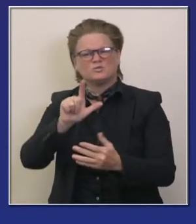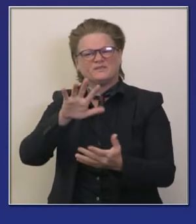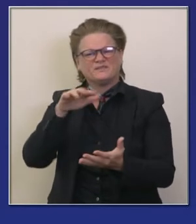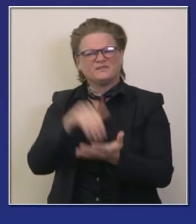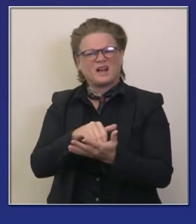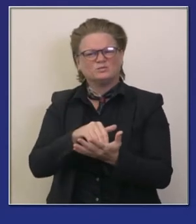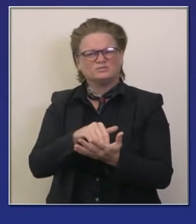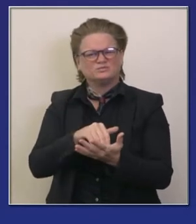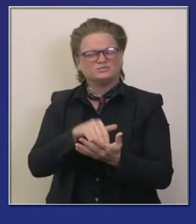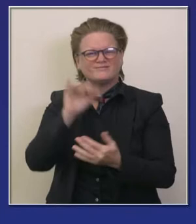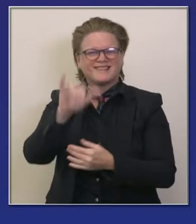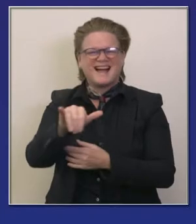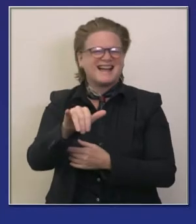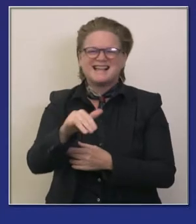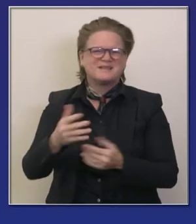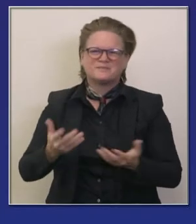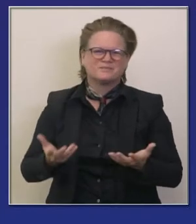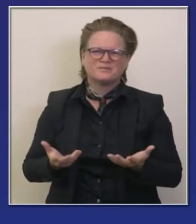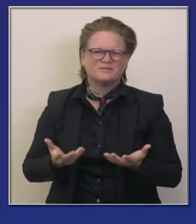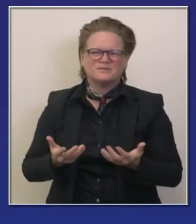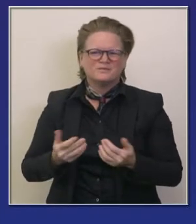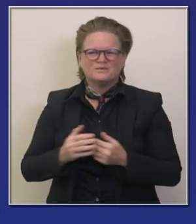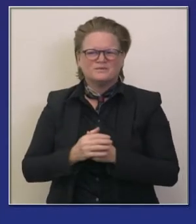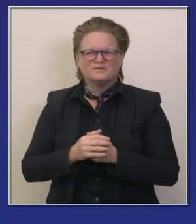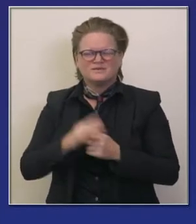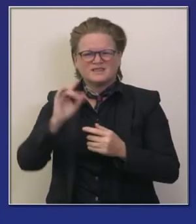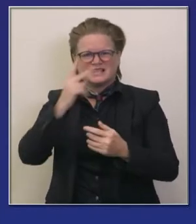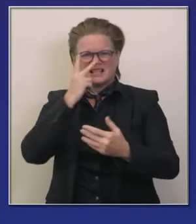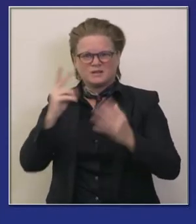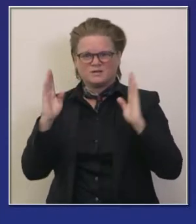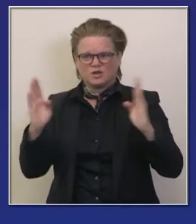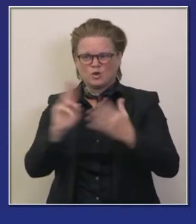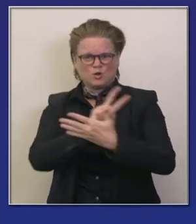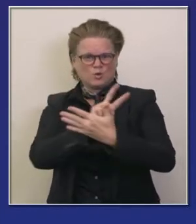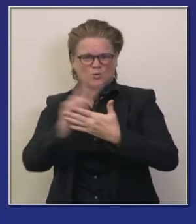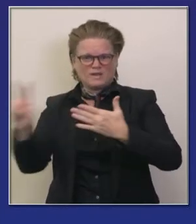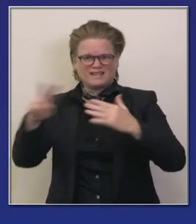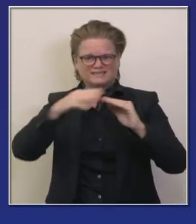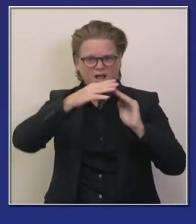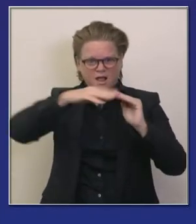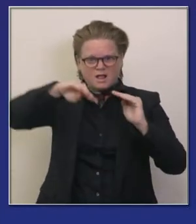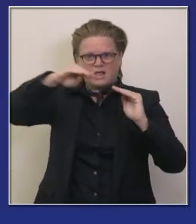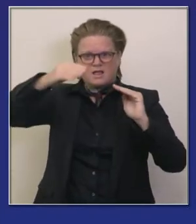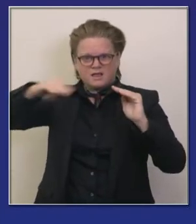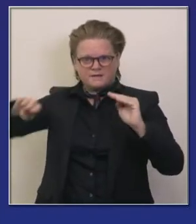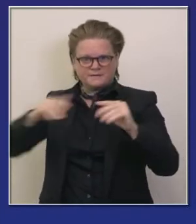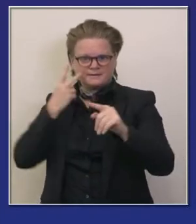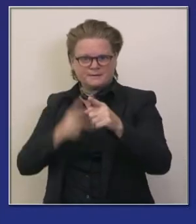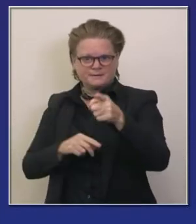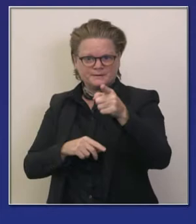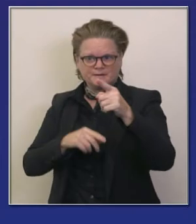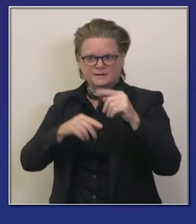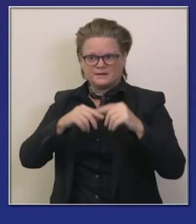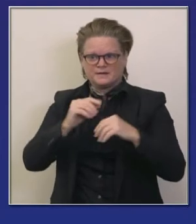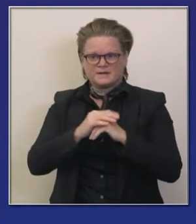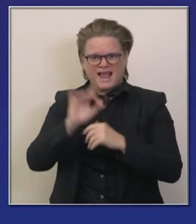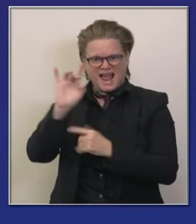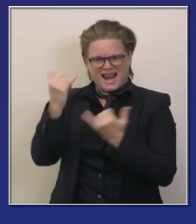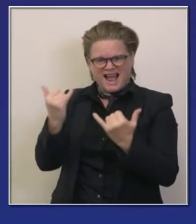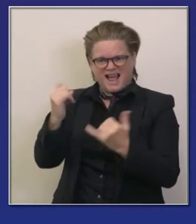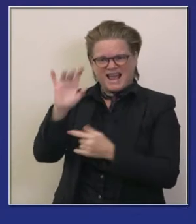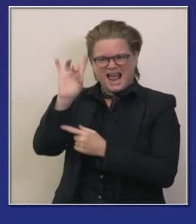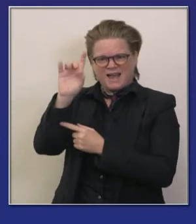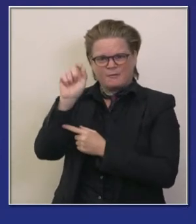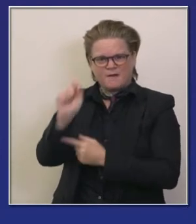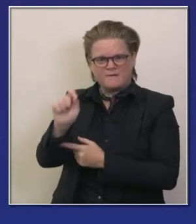nuevos casos al día aquí pueden ver el índice de los últimos 14 días índice de positividad a 8